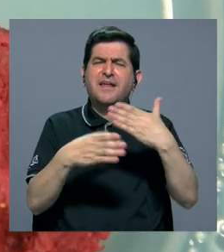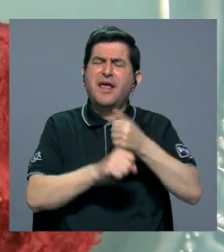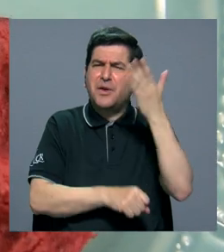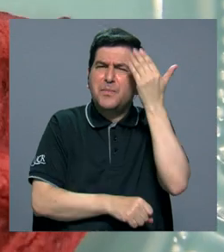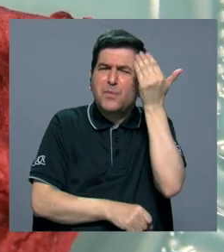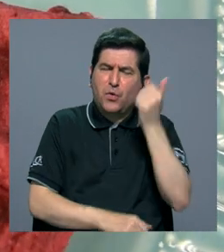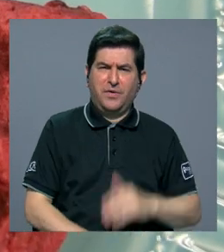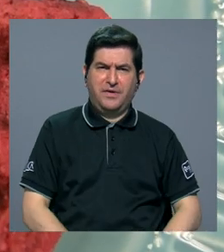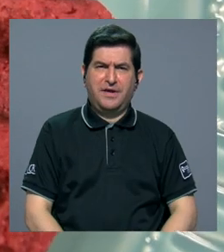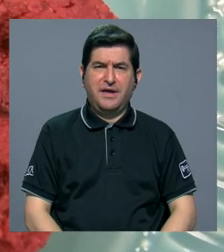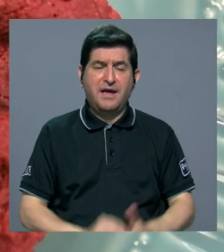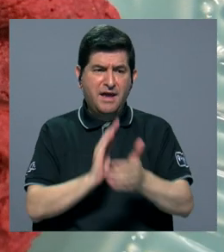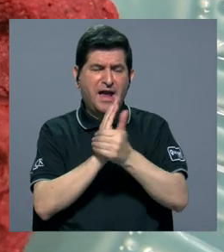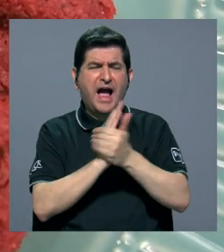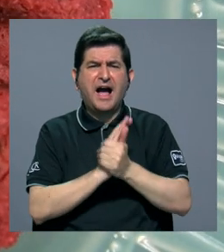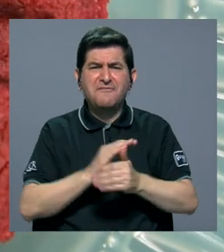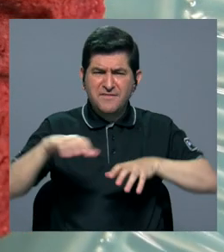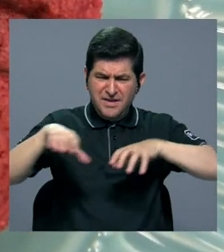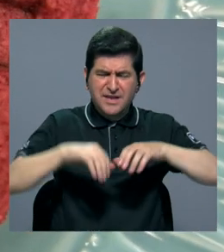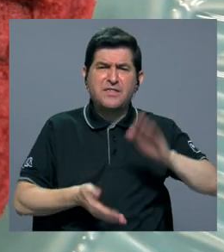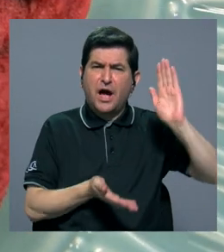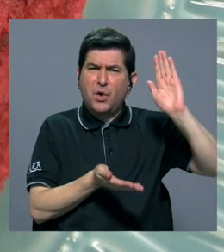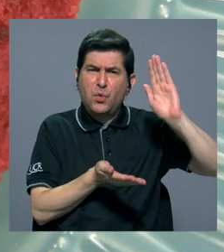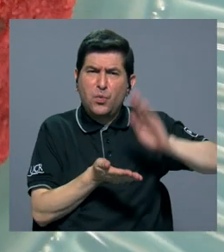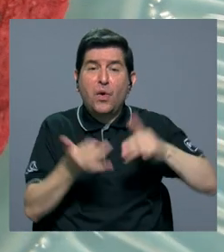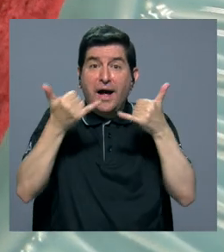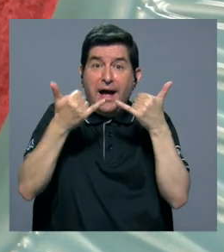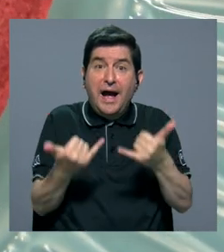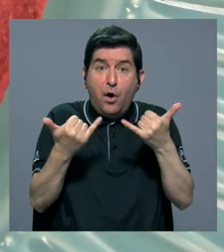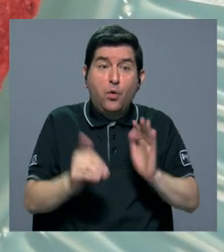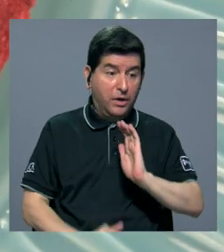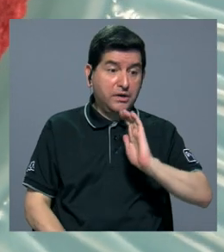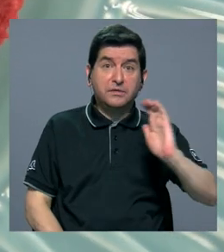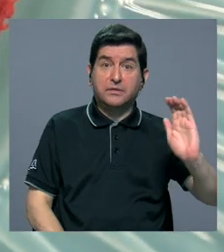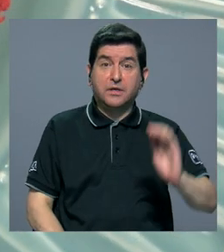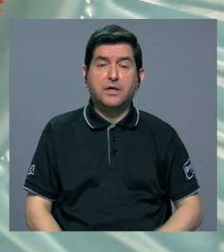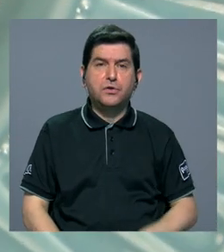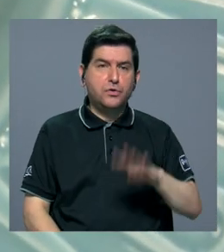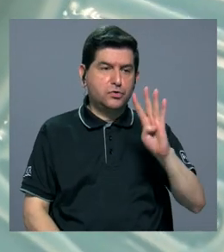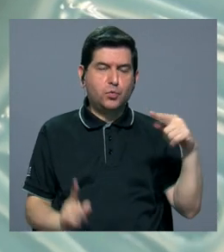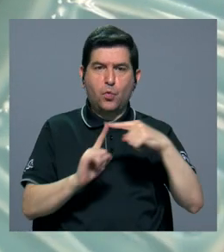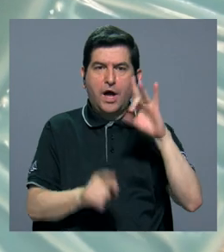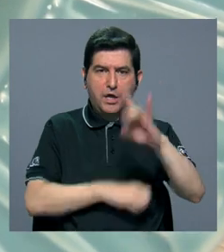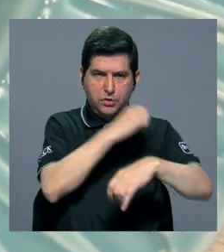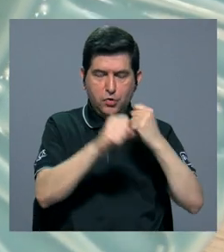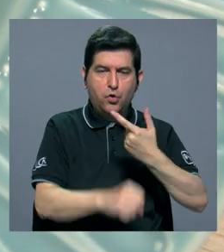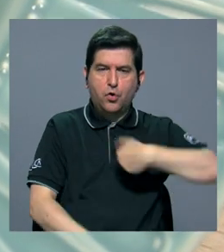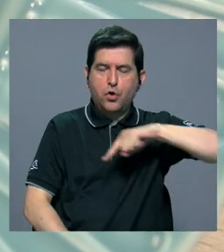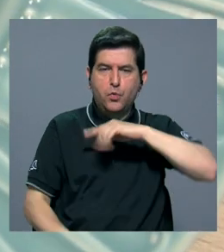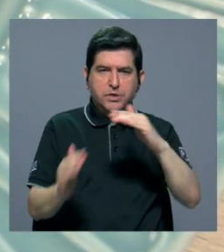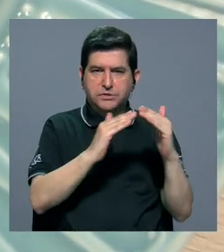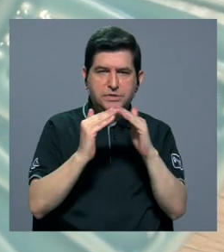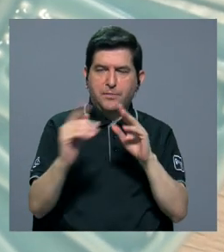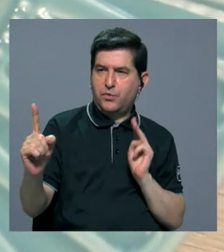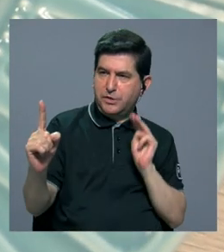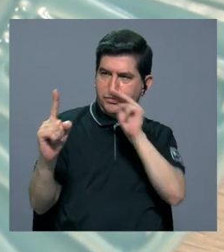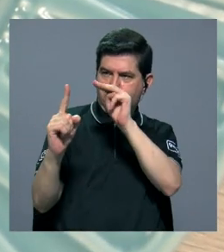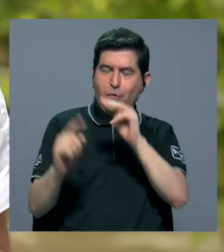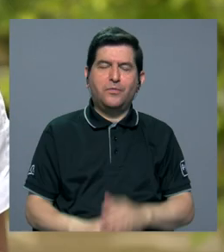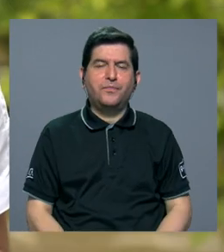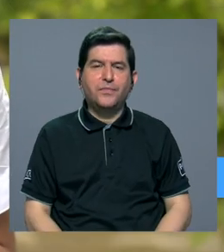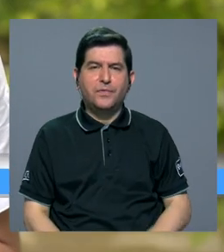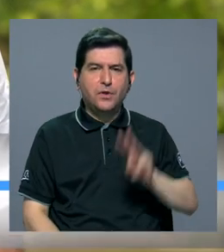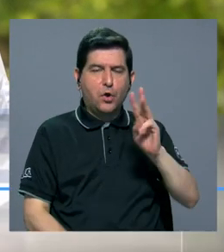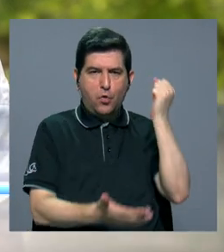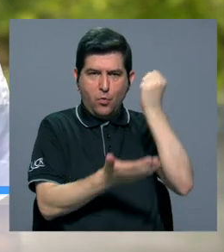las habilidades motoras van declinando ahorita en los niños de 4 a 8 años que fue nuestra población meta. Waffles